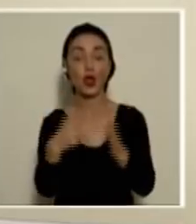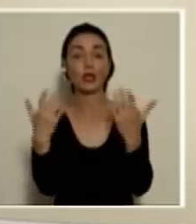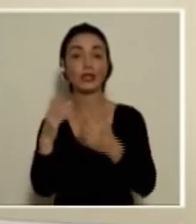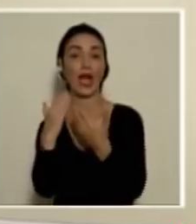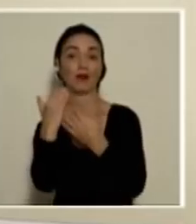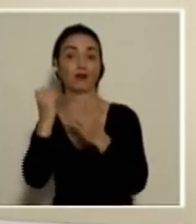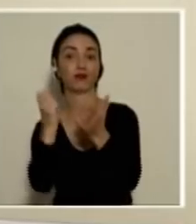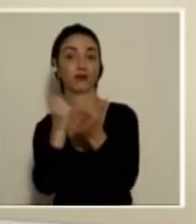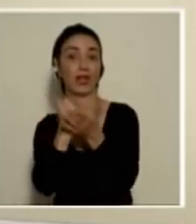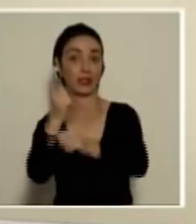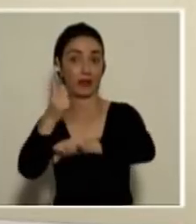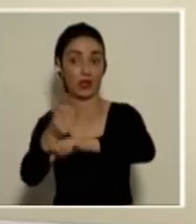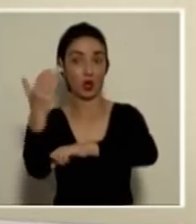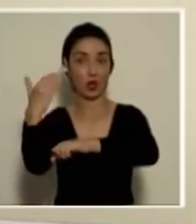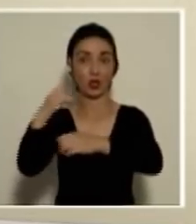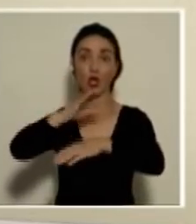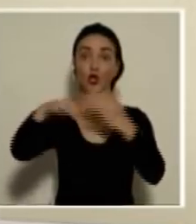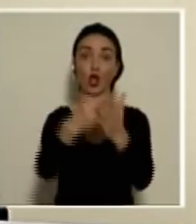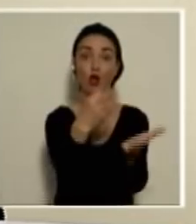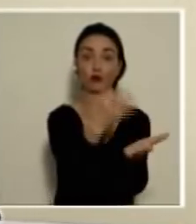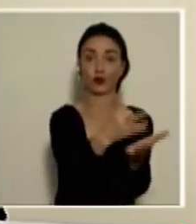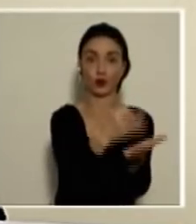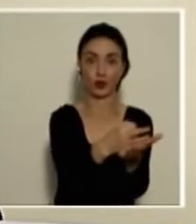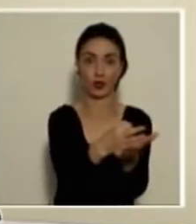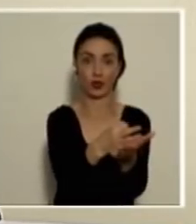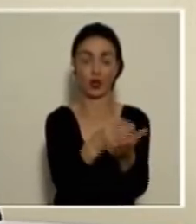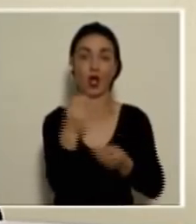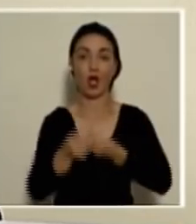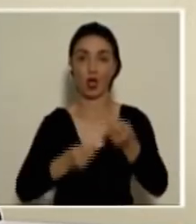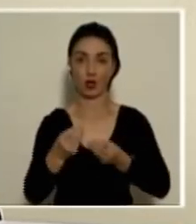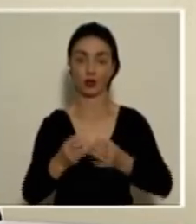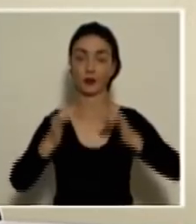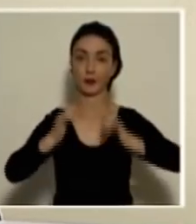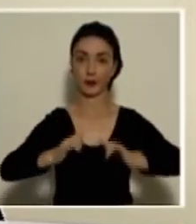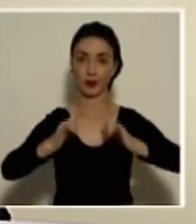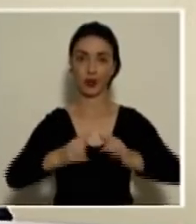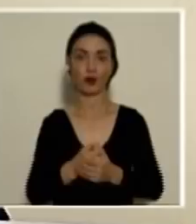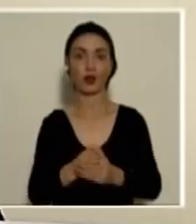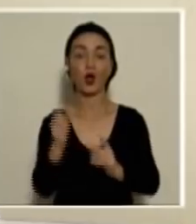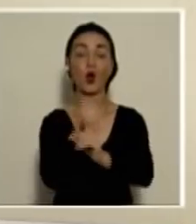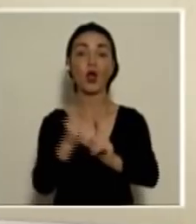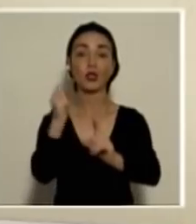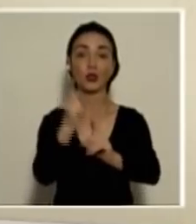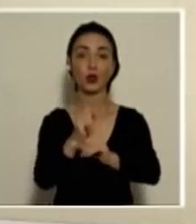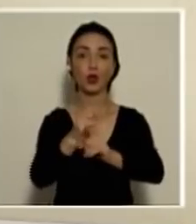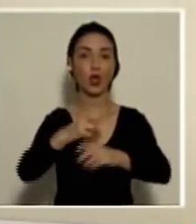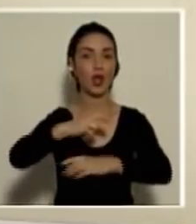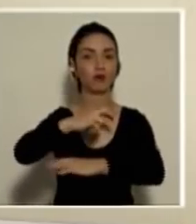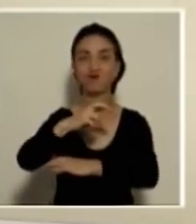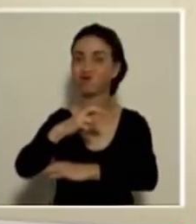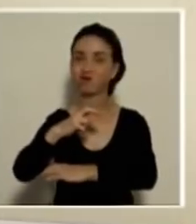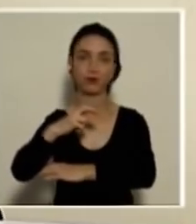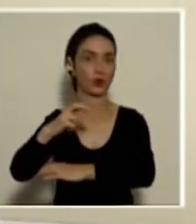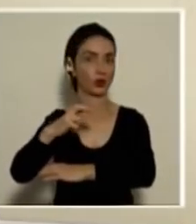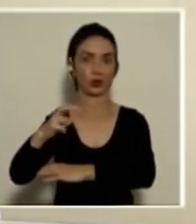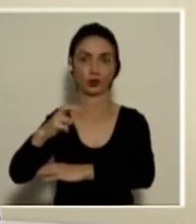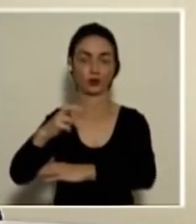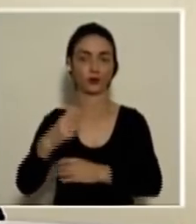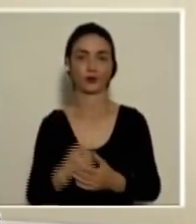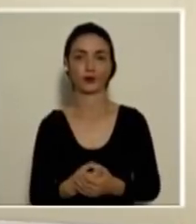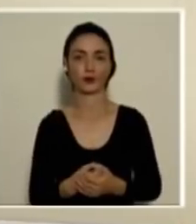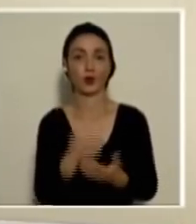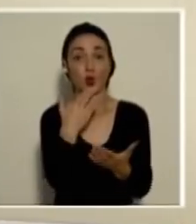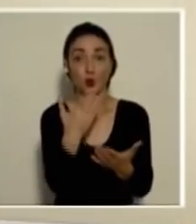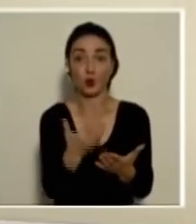definido anteriormente y todas las fronterizas, es mantener una situación de no movilización en esto. Entonces,